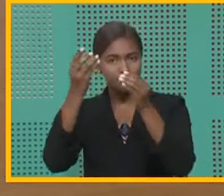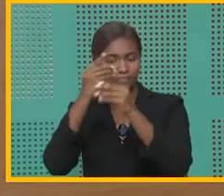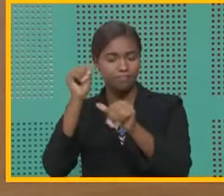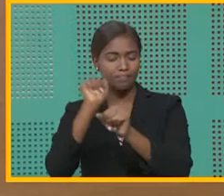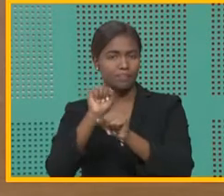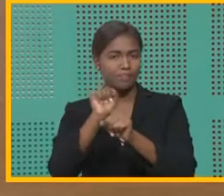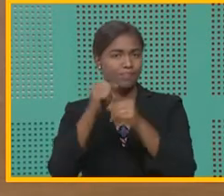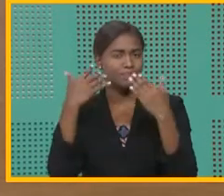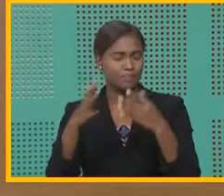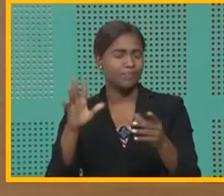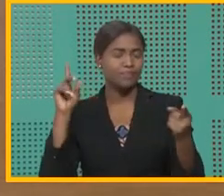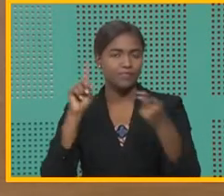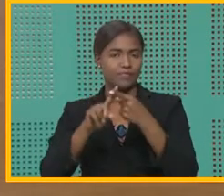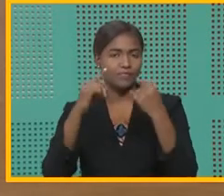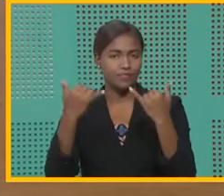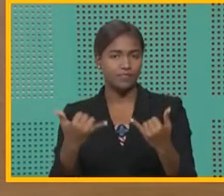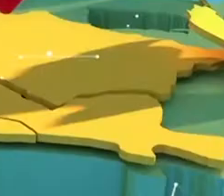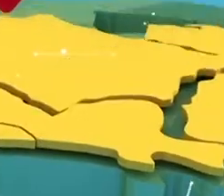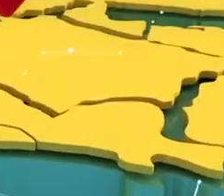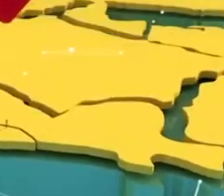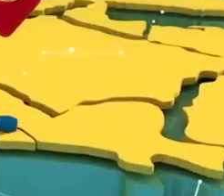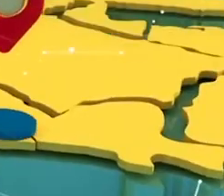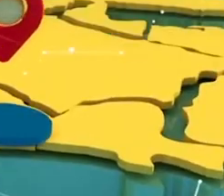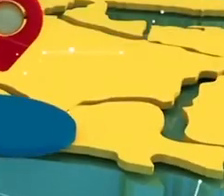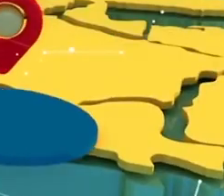informaciones trabajadas hasta este momento.